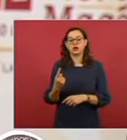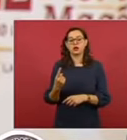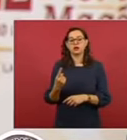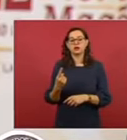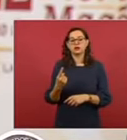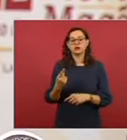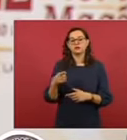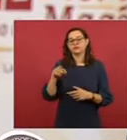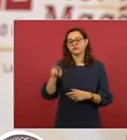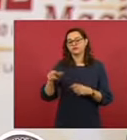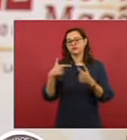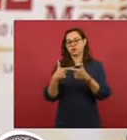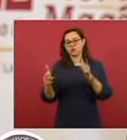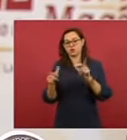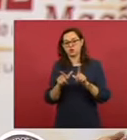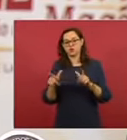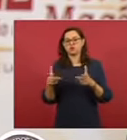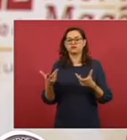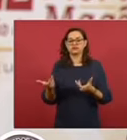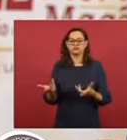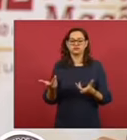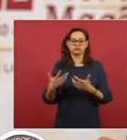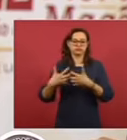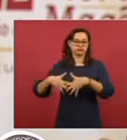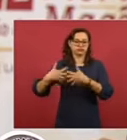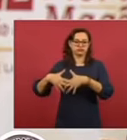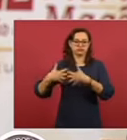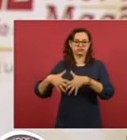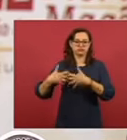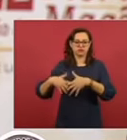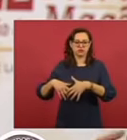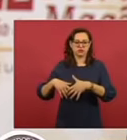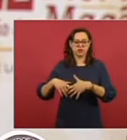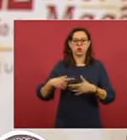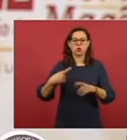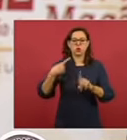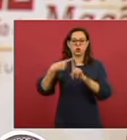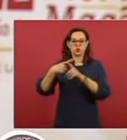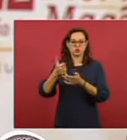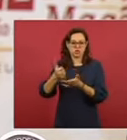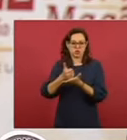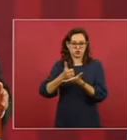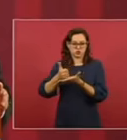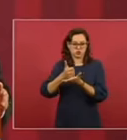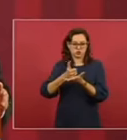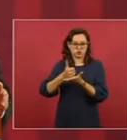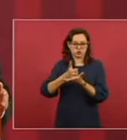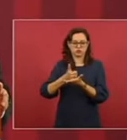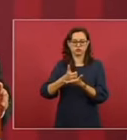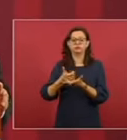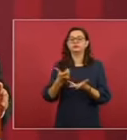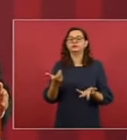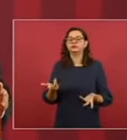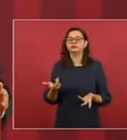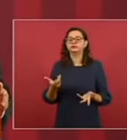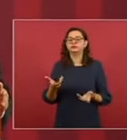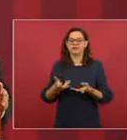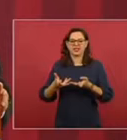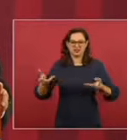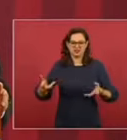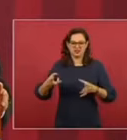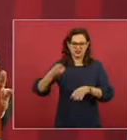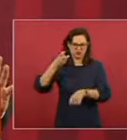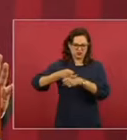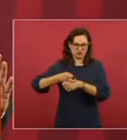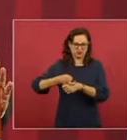cementera en Tula, decir que ya están vinculados a proceso penal los diez detenidos, que fueron